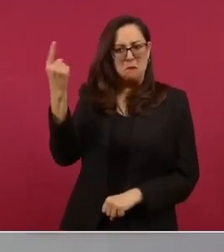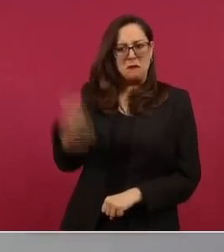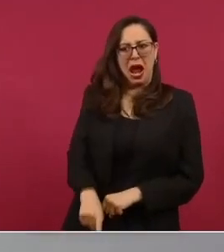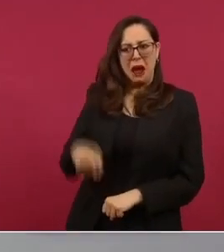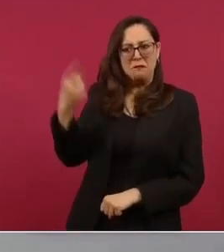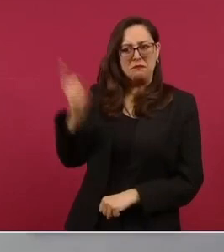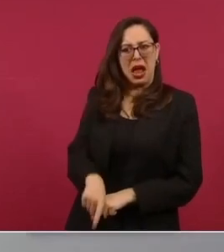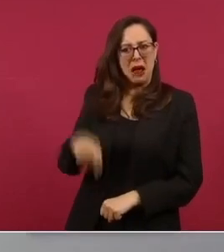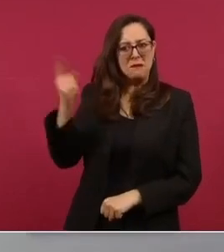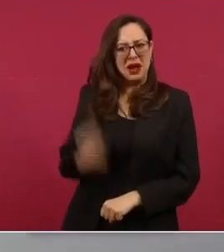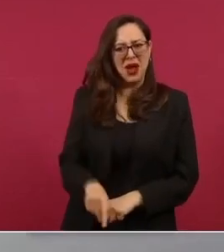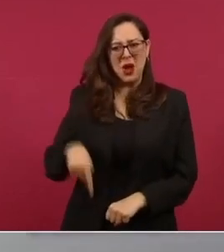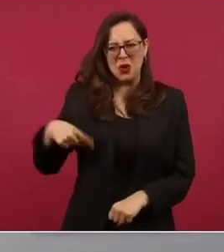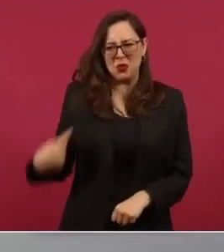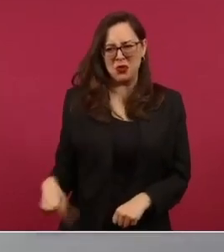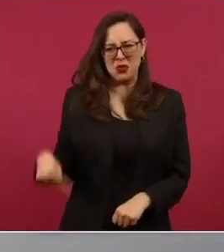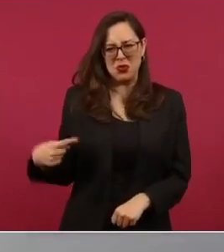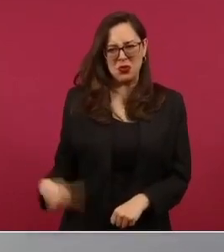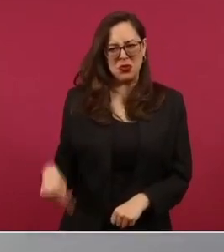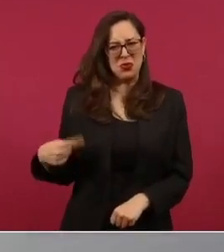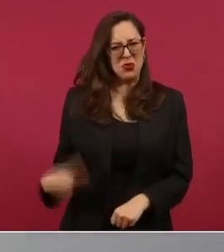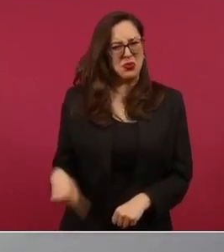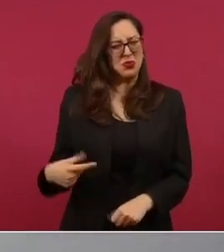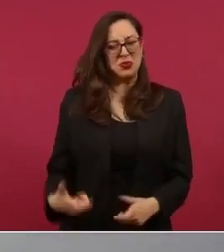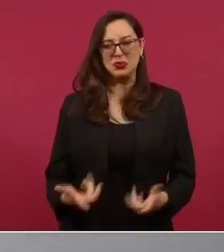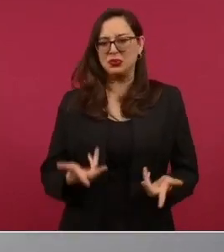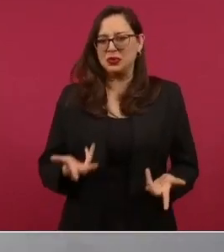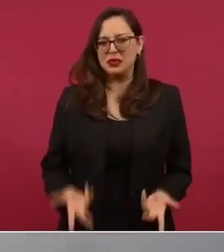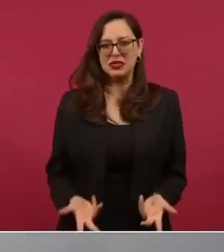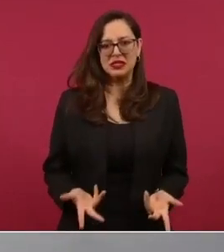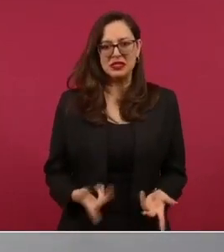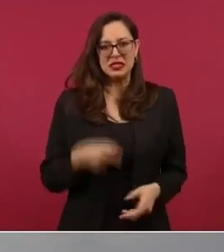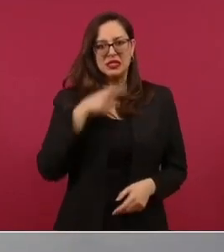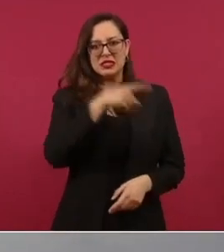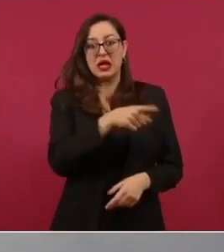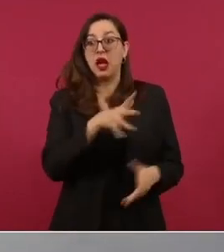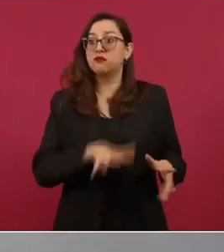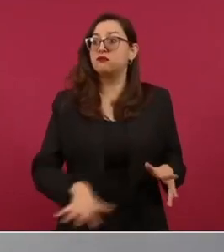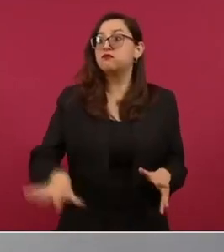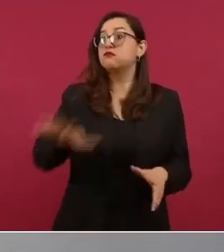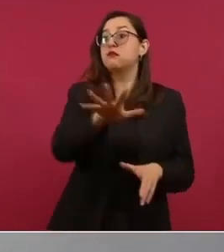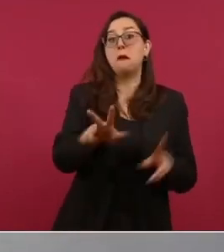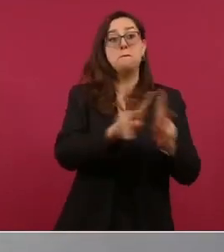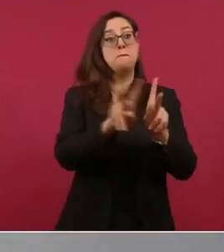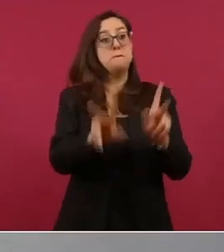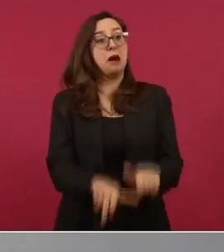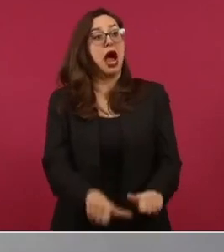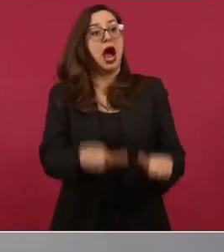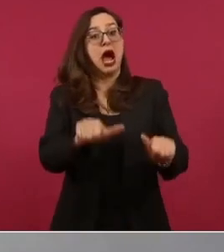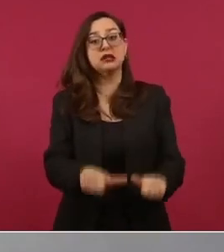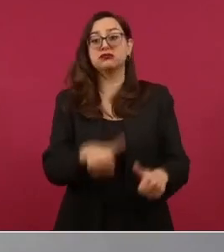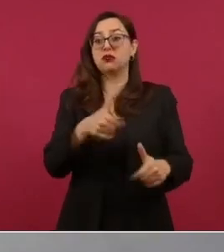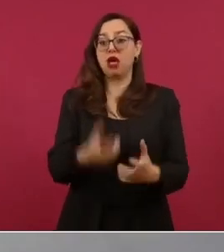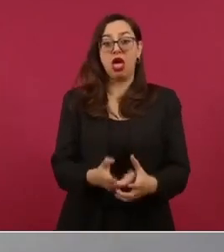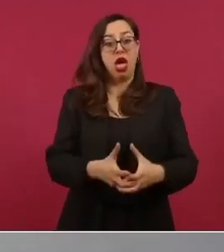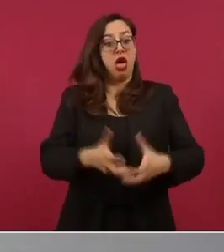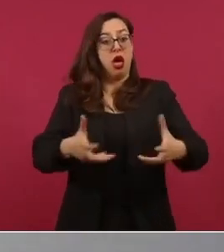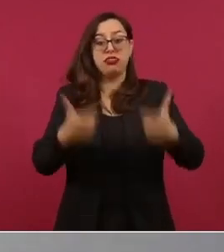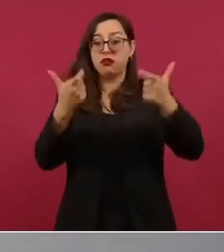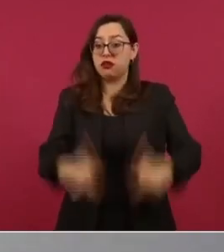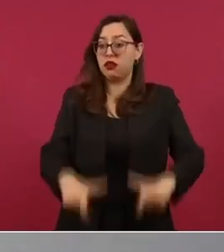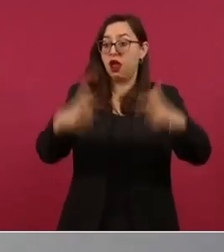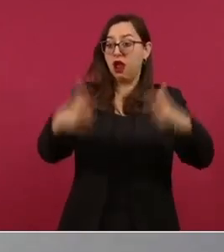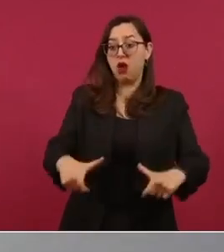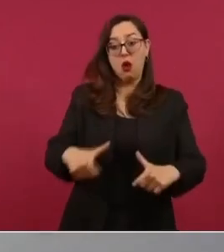ha pretendido justificarse a sí misma con el beneficio de la paz y de la prosperidad material